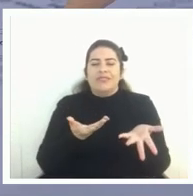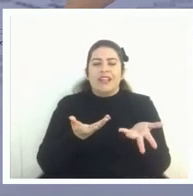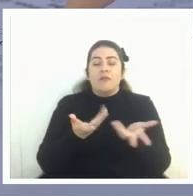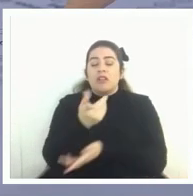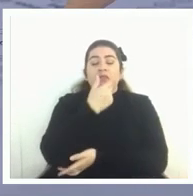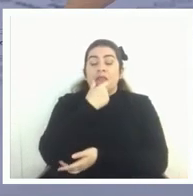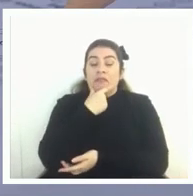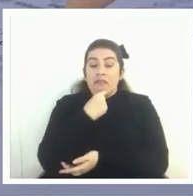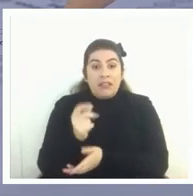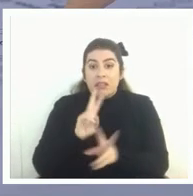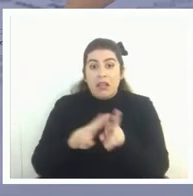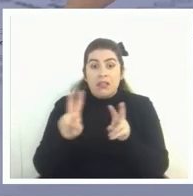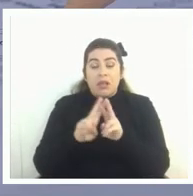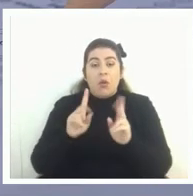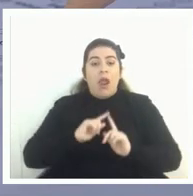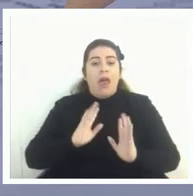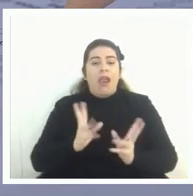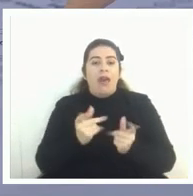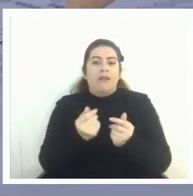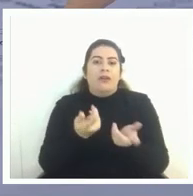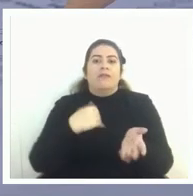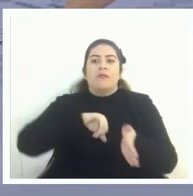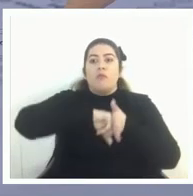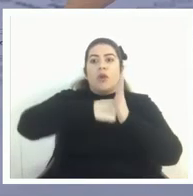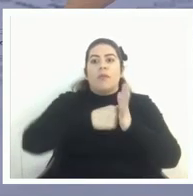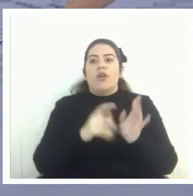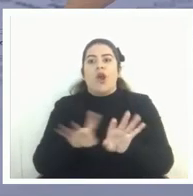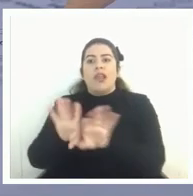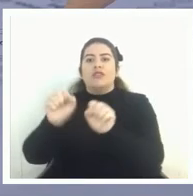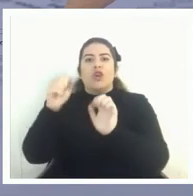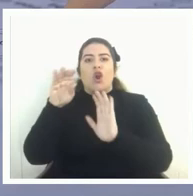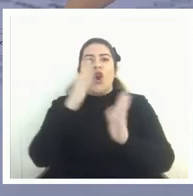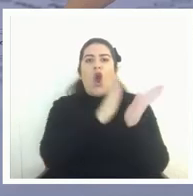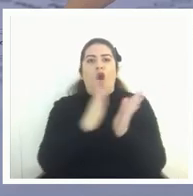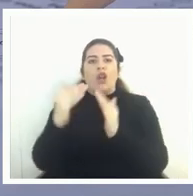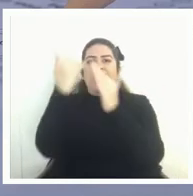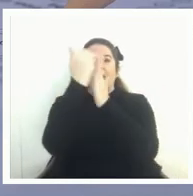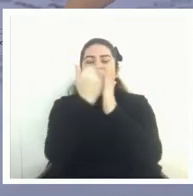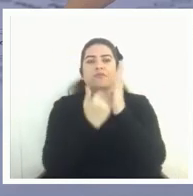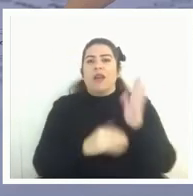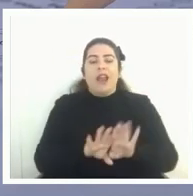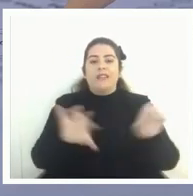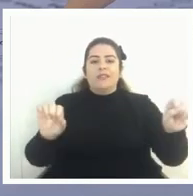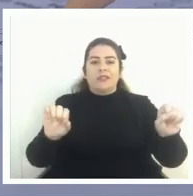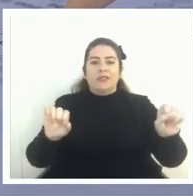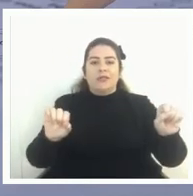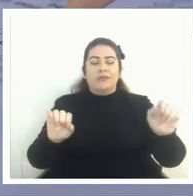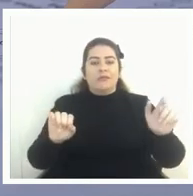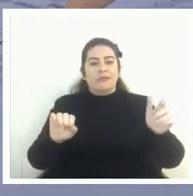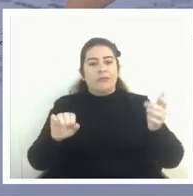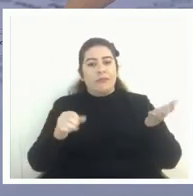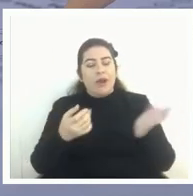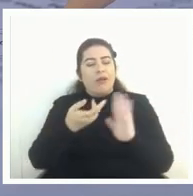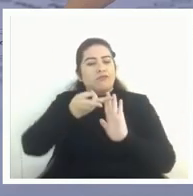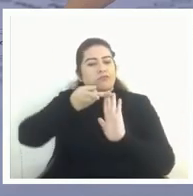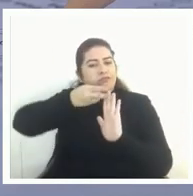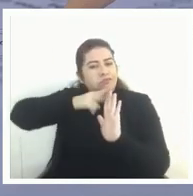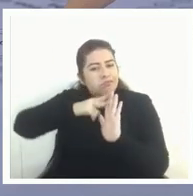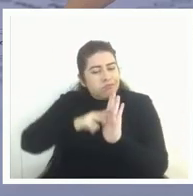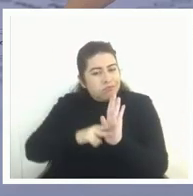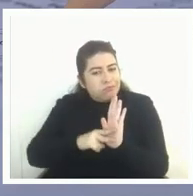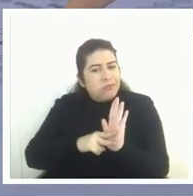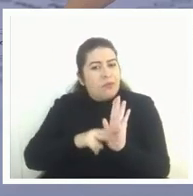a nosotros nos aliga calcular un promedio listo se ordena y funciona el algoritmo pero el algoritmo también puede funcionar con